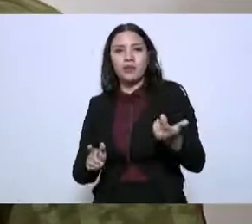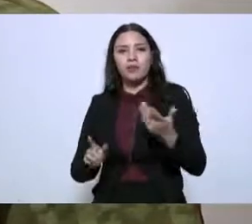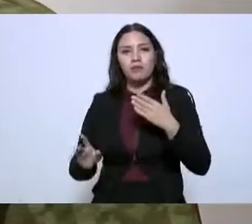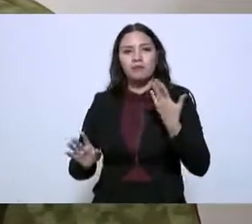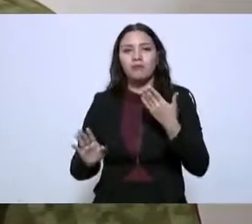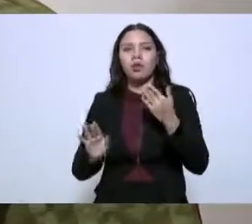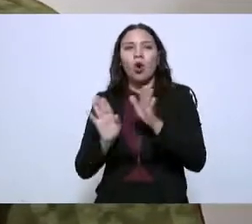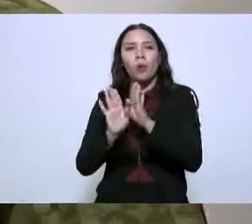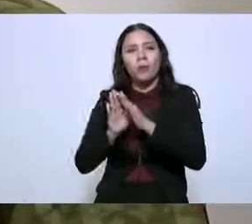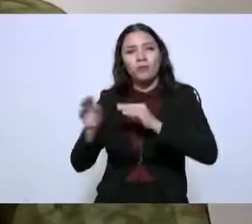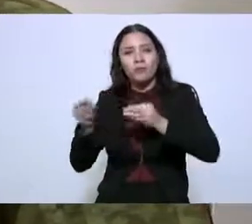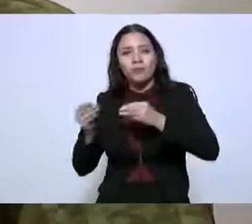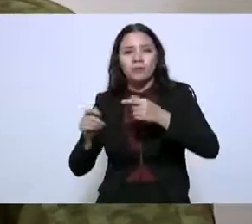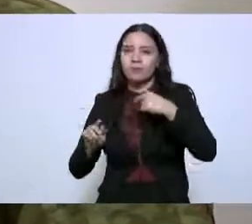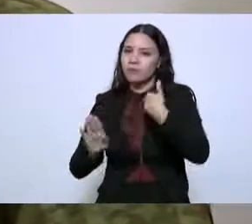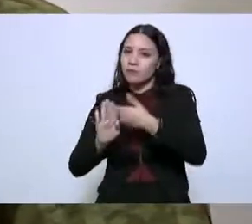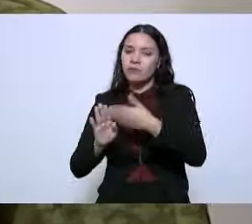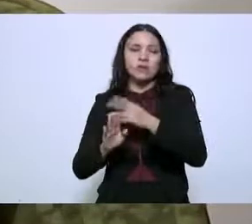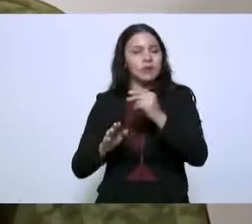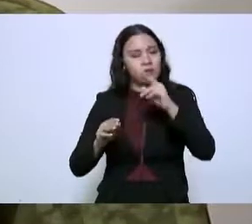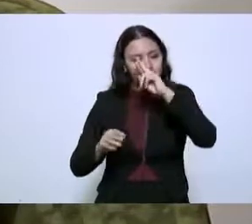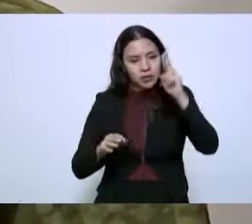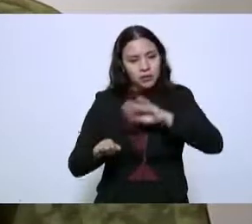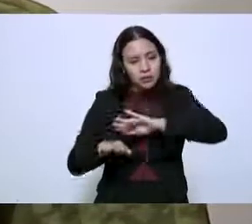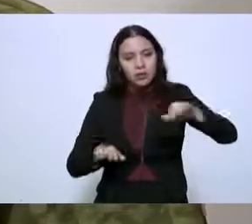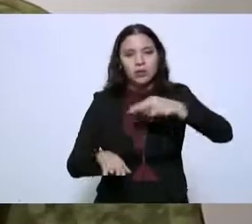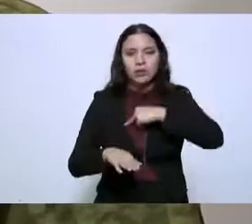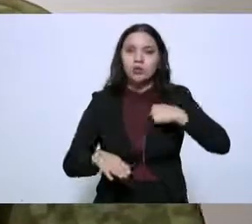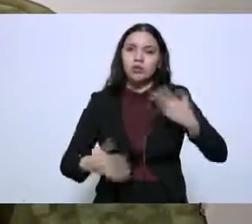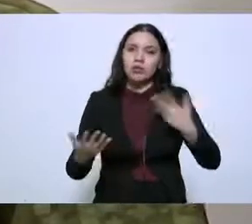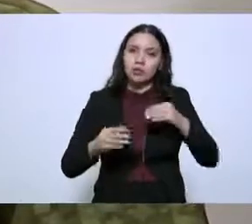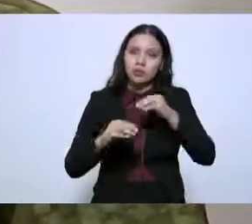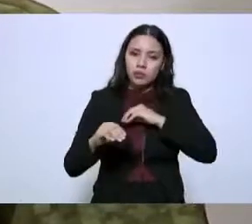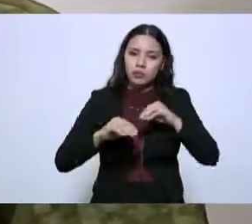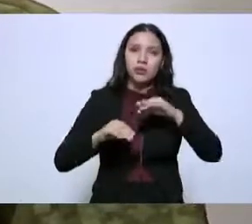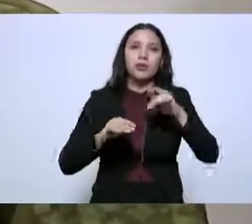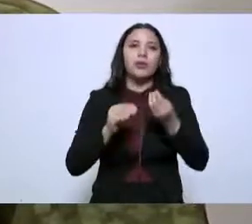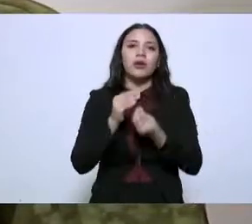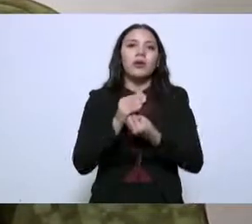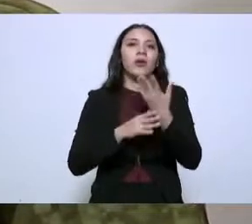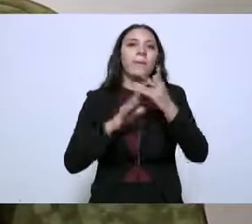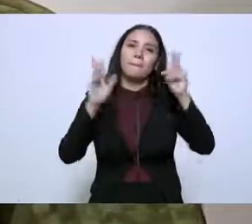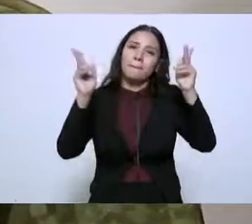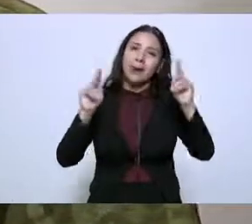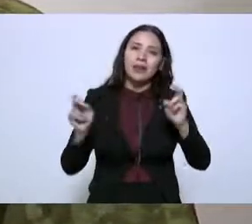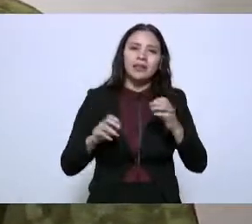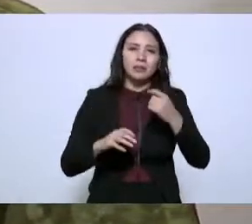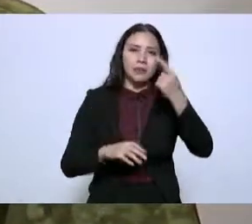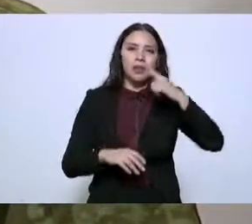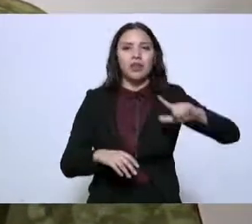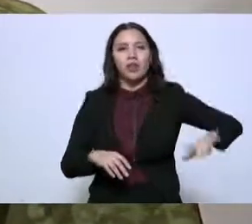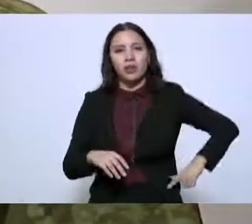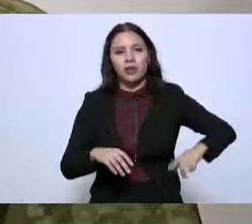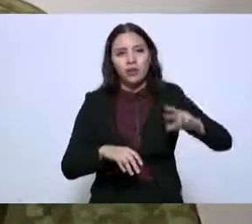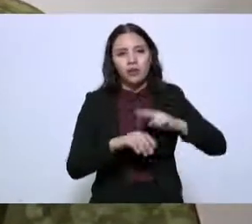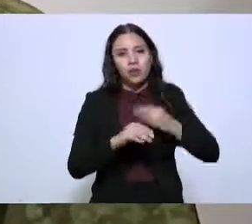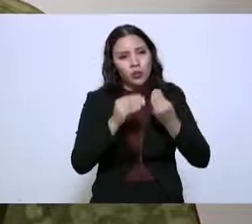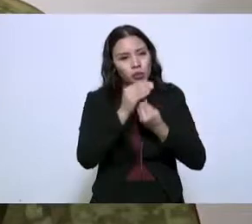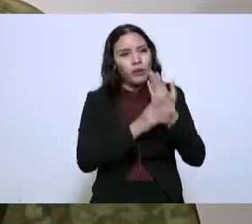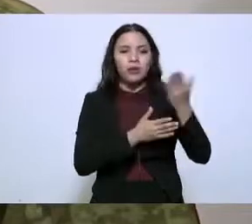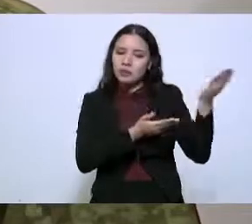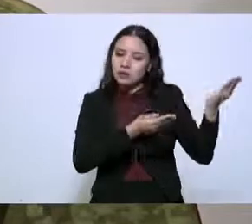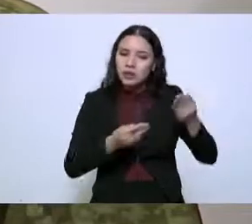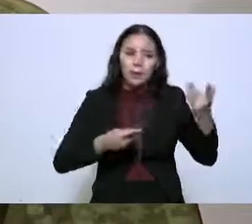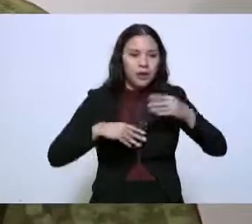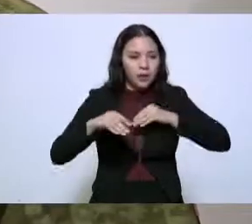interinstitucional a través de las mesas de coordinación estatal para la construcción de la paz dirigida por el gobernador del estado, donde